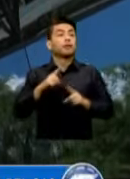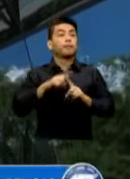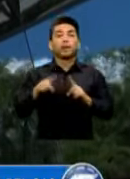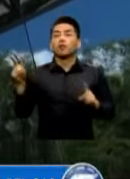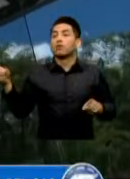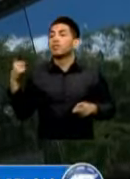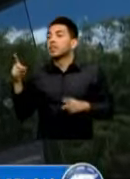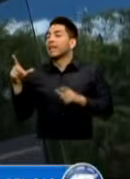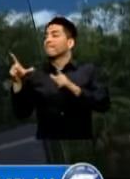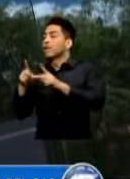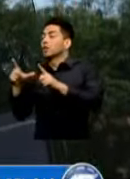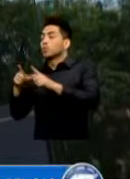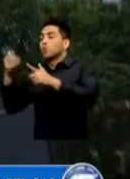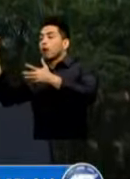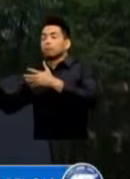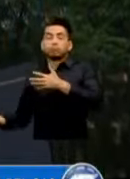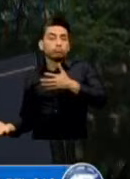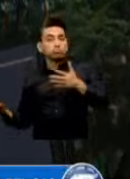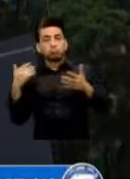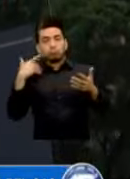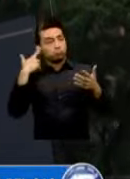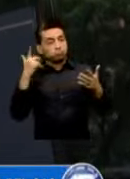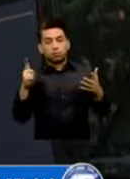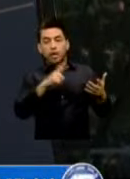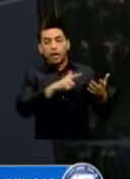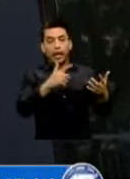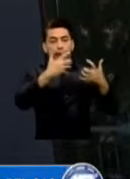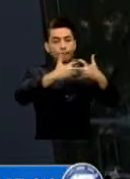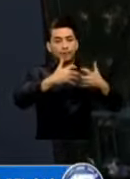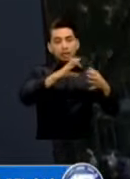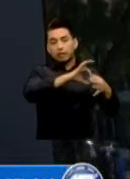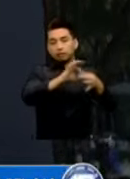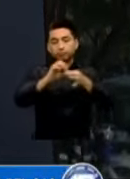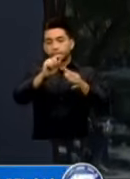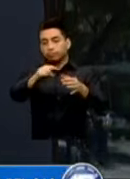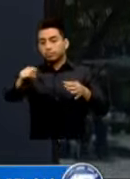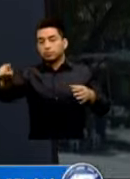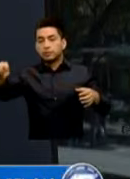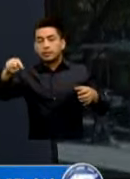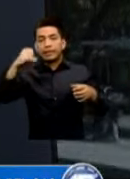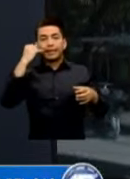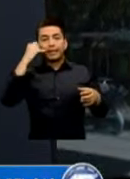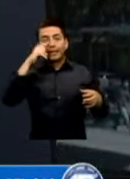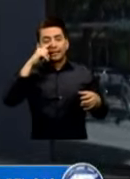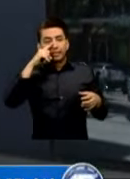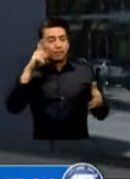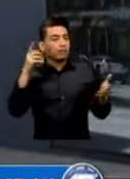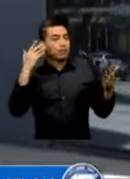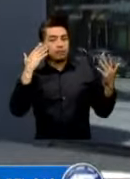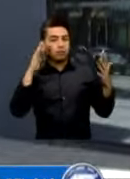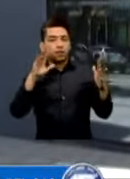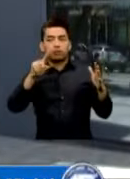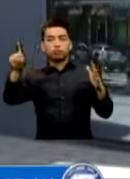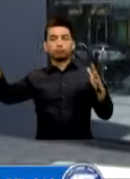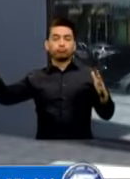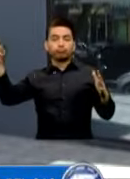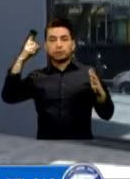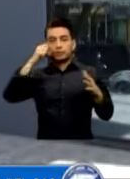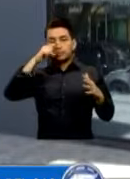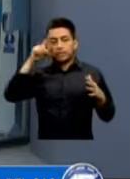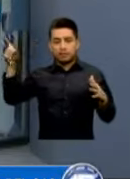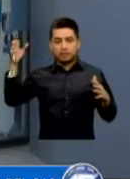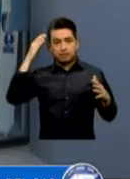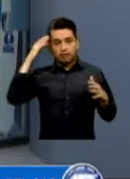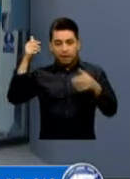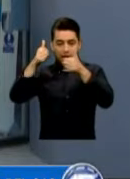O Si Hay Relación Entre Las Empresas O Entre Los NITS De Quien Factura Y Quien Recibe La Factura Eso Es Algo Que Corresponde Al Análisis De